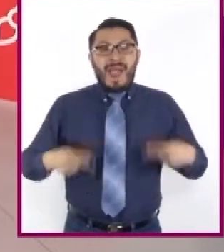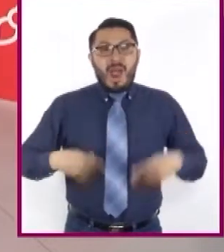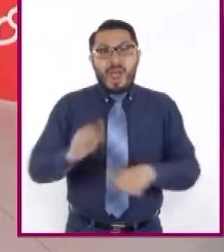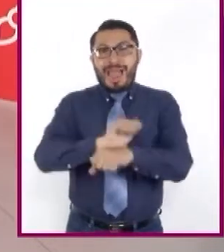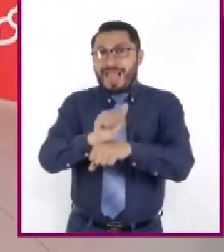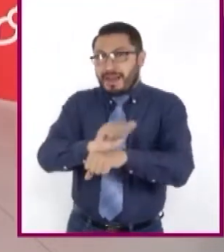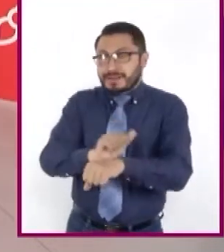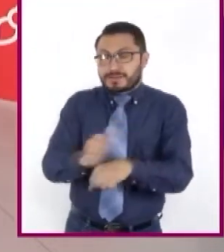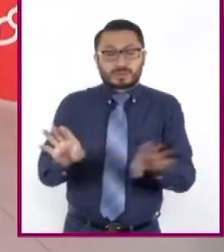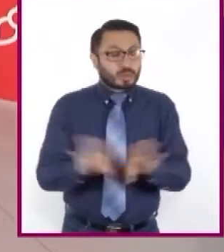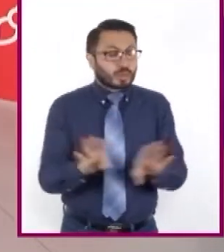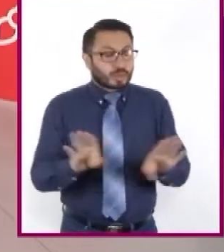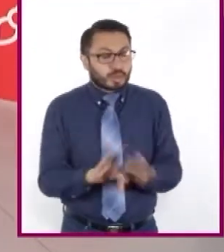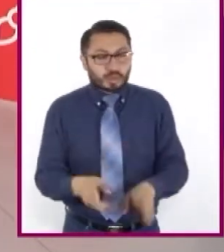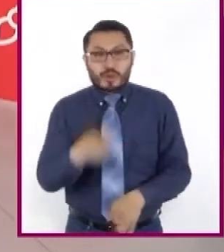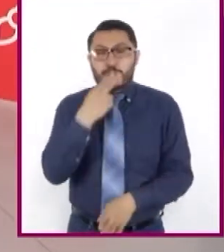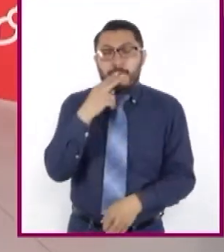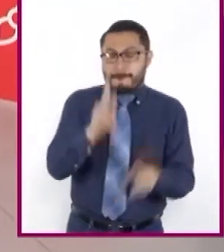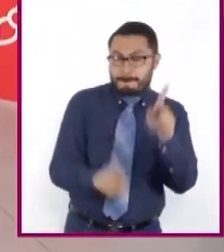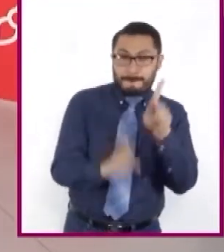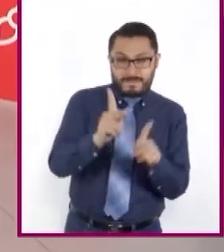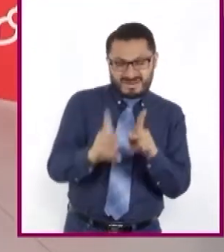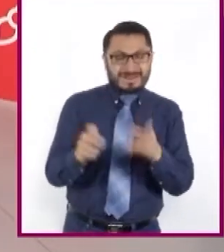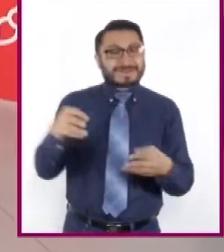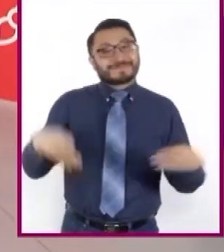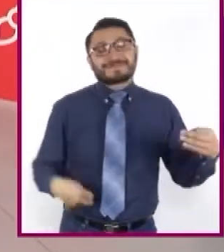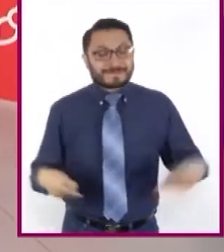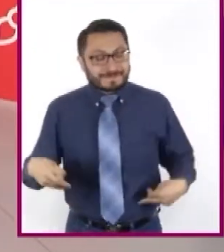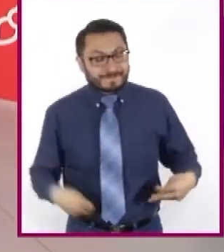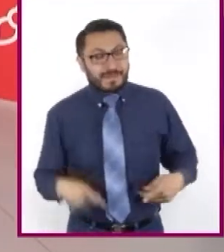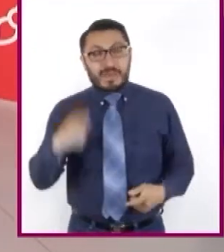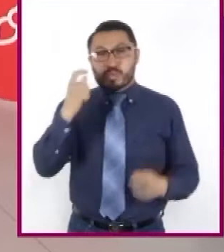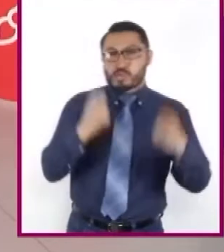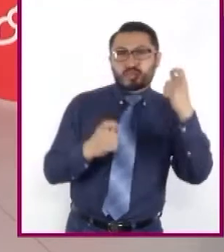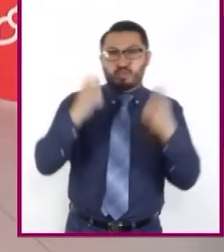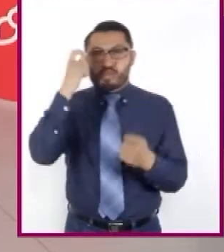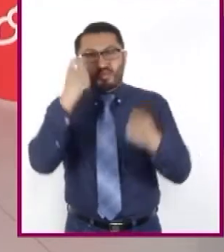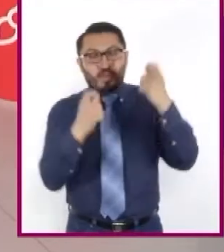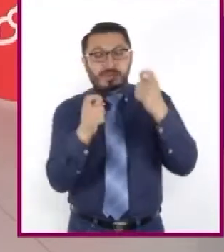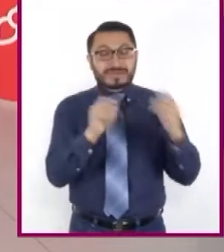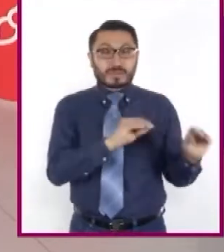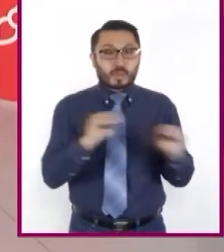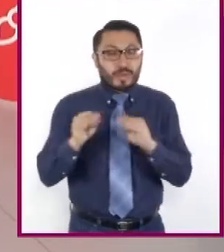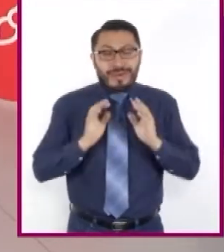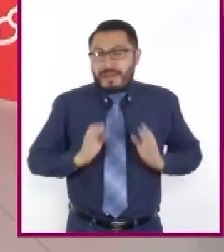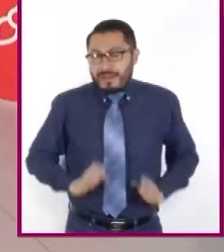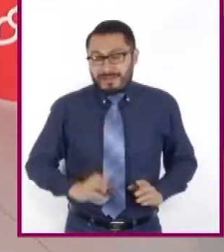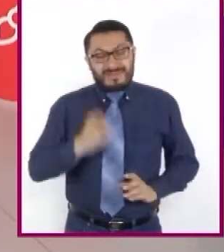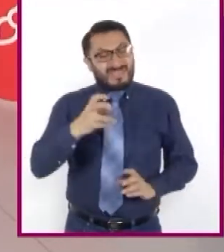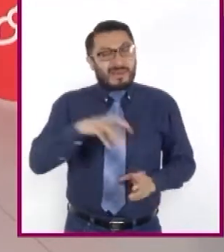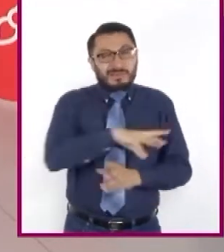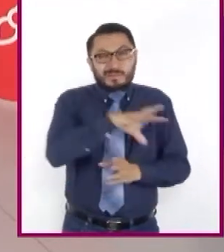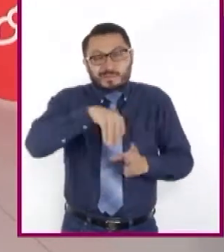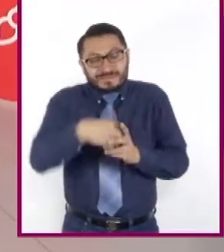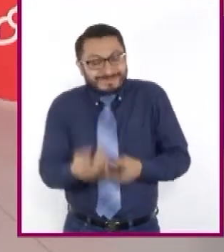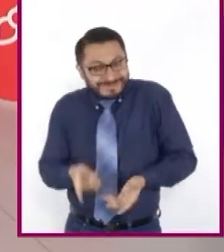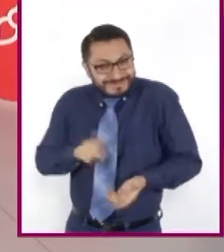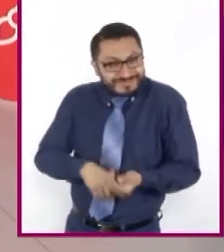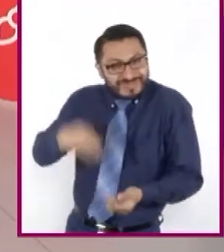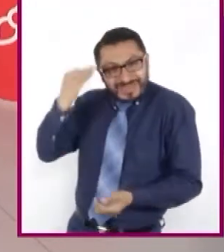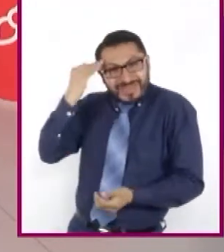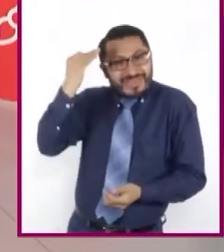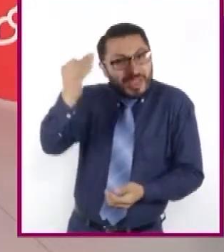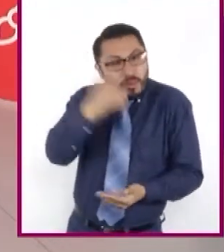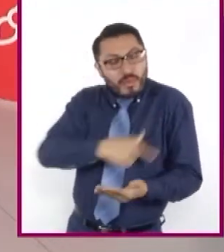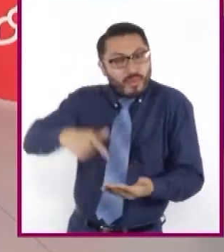actores interpretan en acción y en su expresión gestual y corporal. Así nos transportan en un tiempo y espacio dentro de la